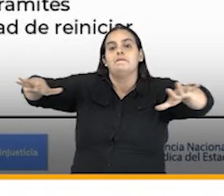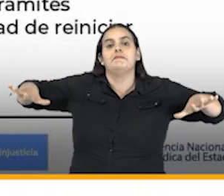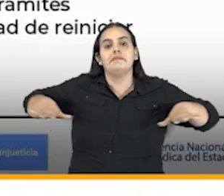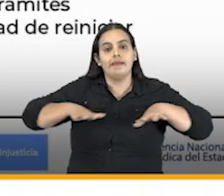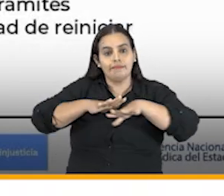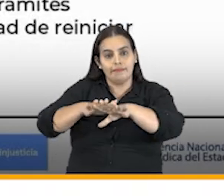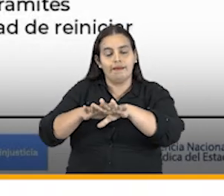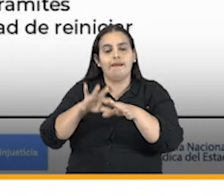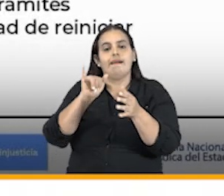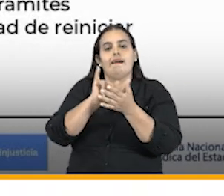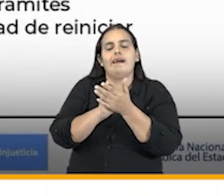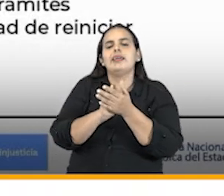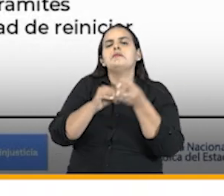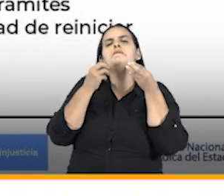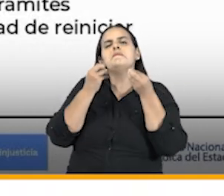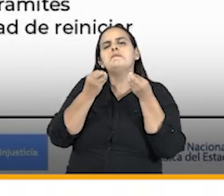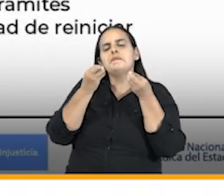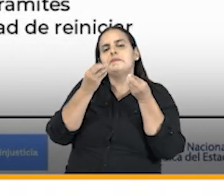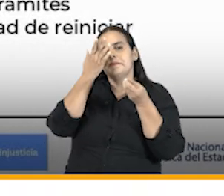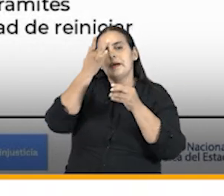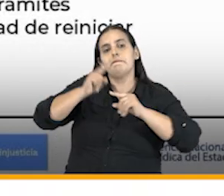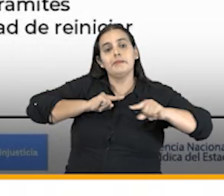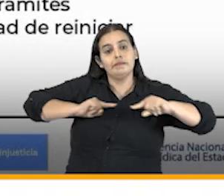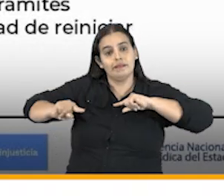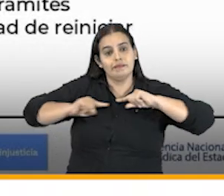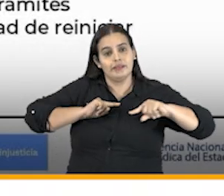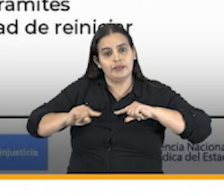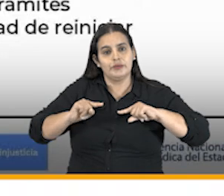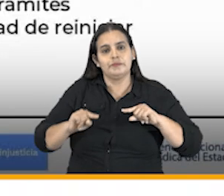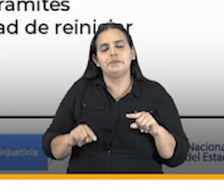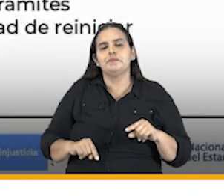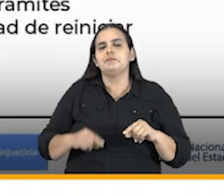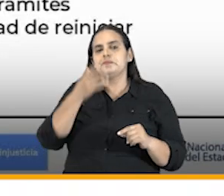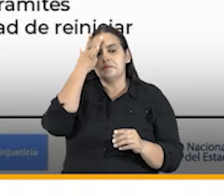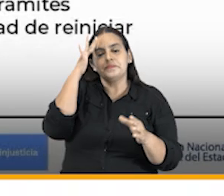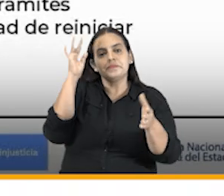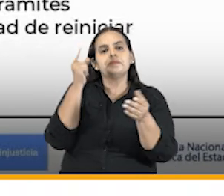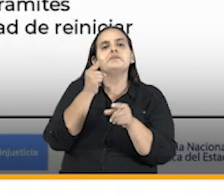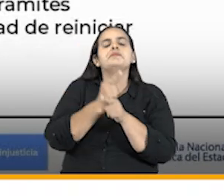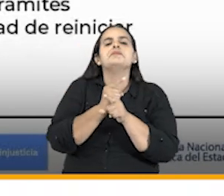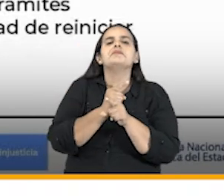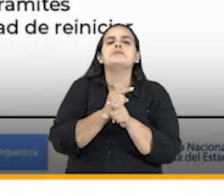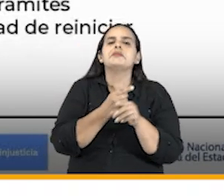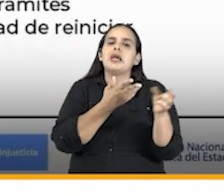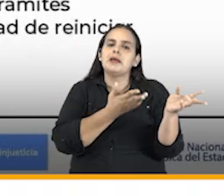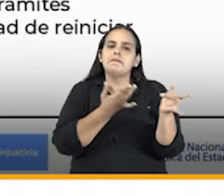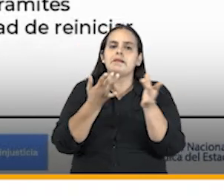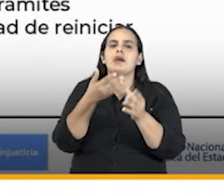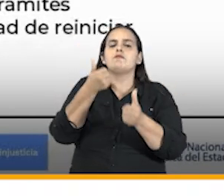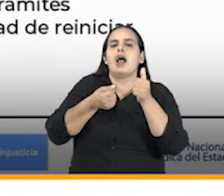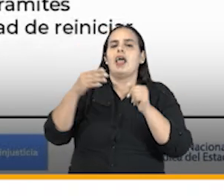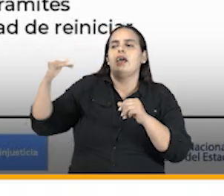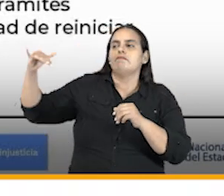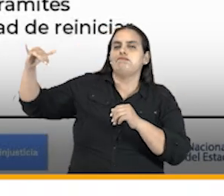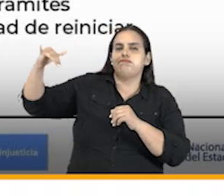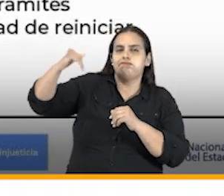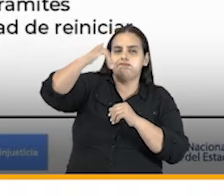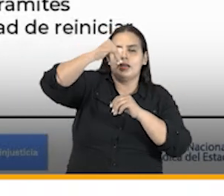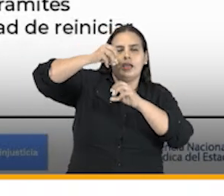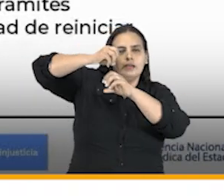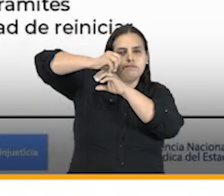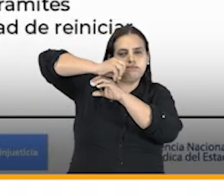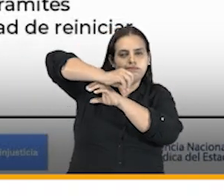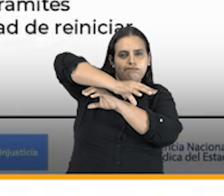administrativos a efectos de que se considere la posibilidad de reiniciar las aspersiones con glifosato nos ha ido